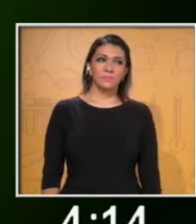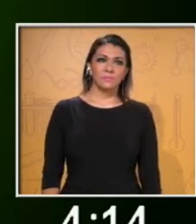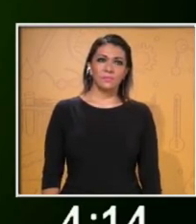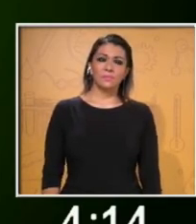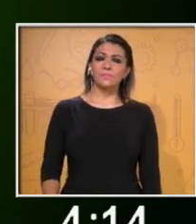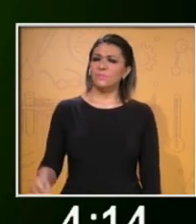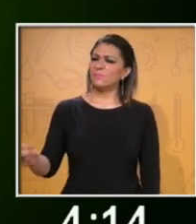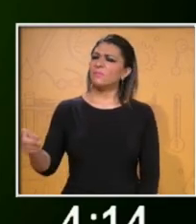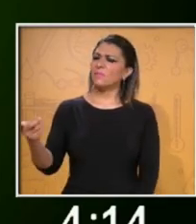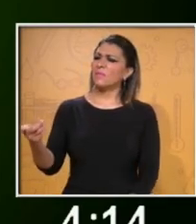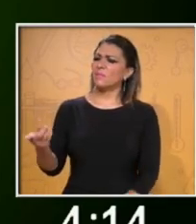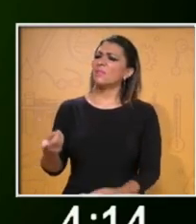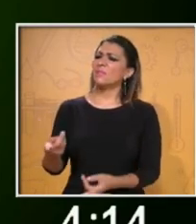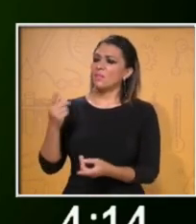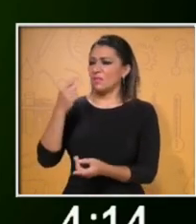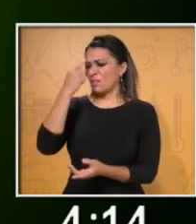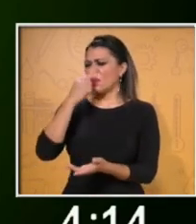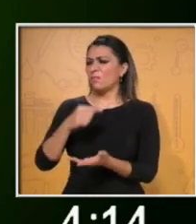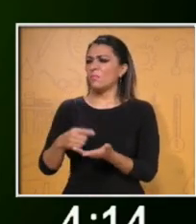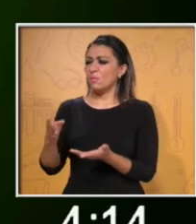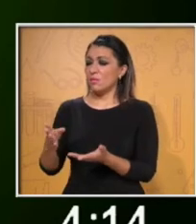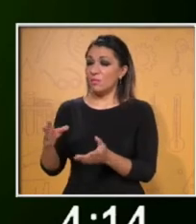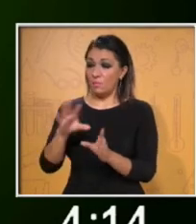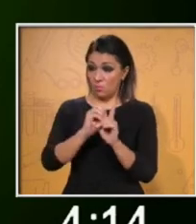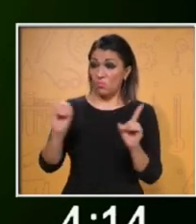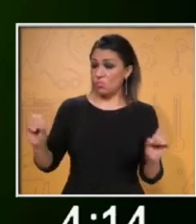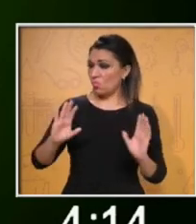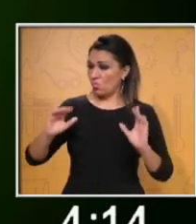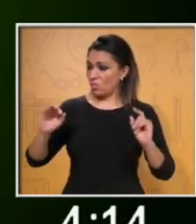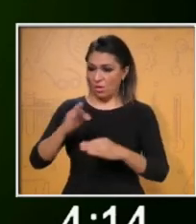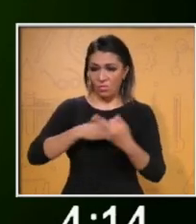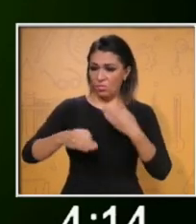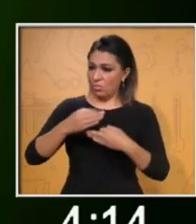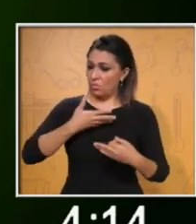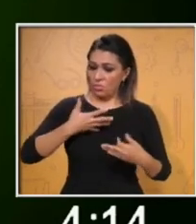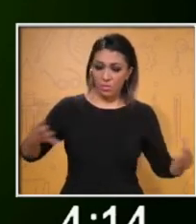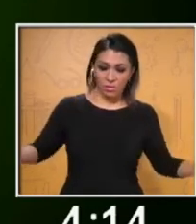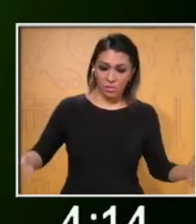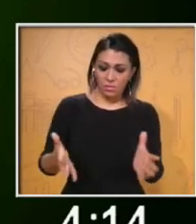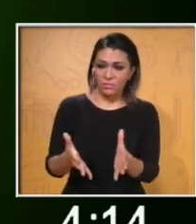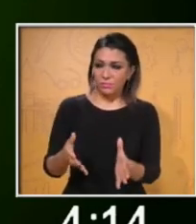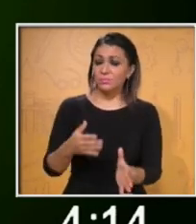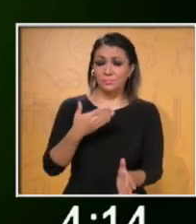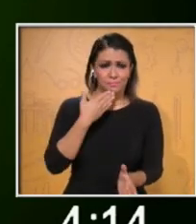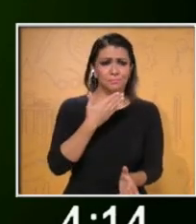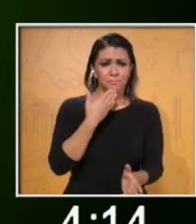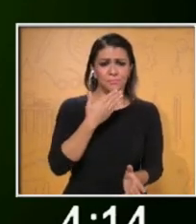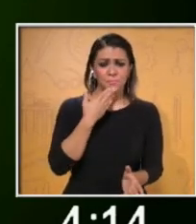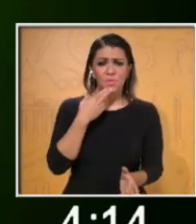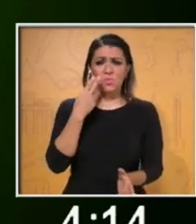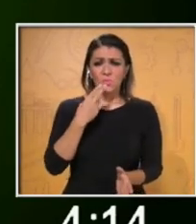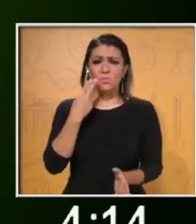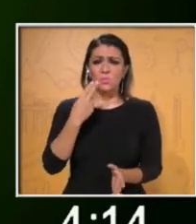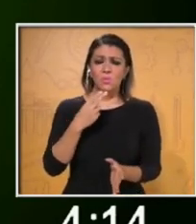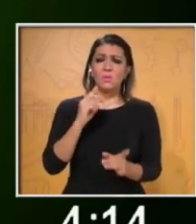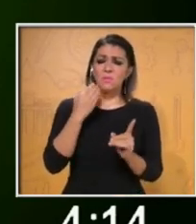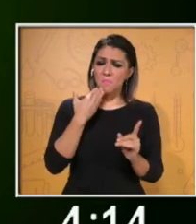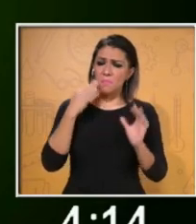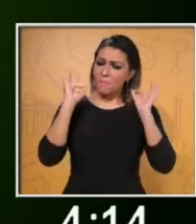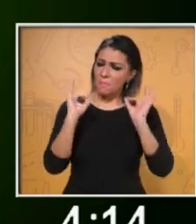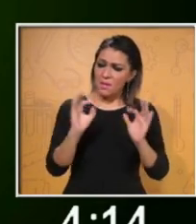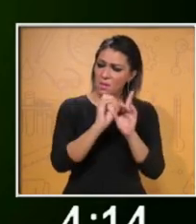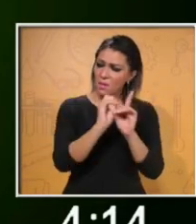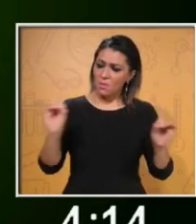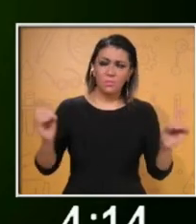José, ¿qué te parece si organizamos la información, que investigamos y delimitamos el tema? Eso nos va a servir para organizar bien nuestra